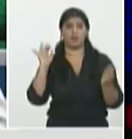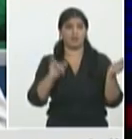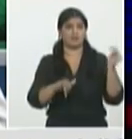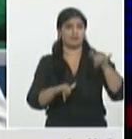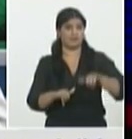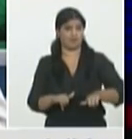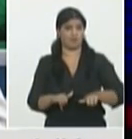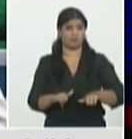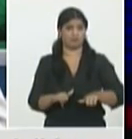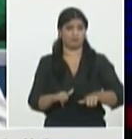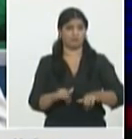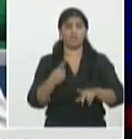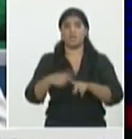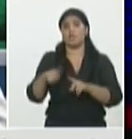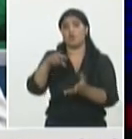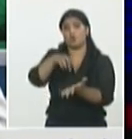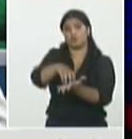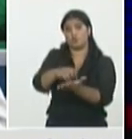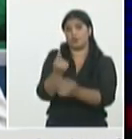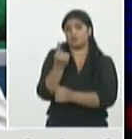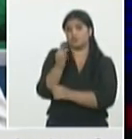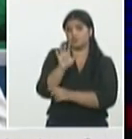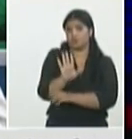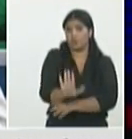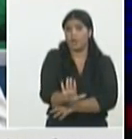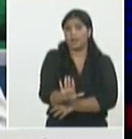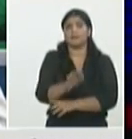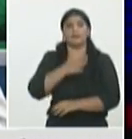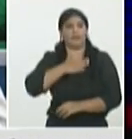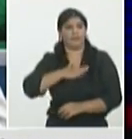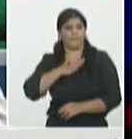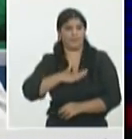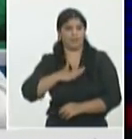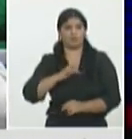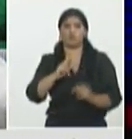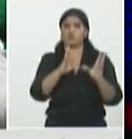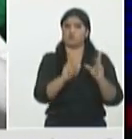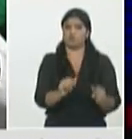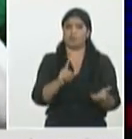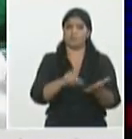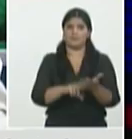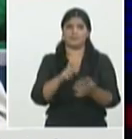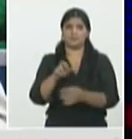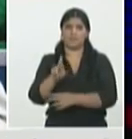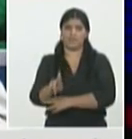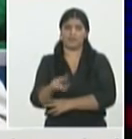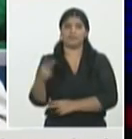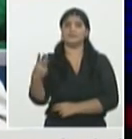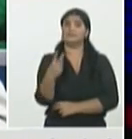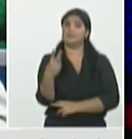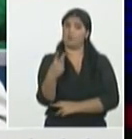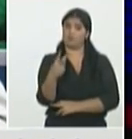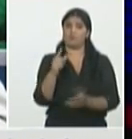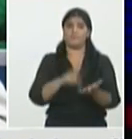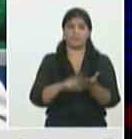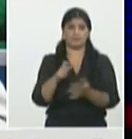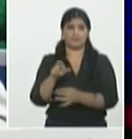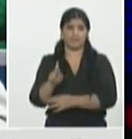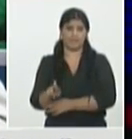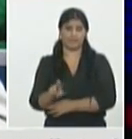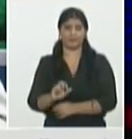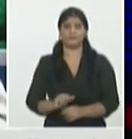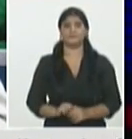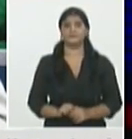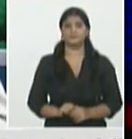impacto sobre esta transmisión todavía no se han alcanzado en cifras a nivel mundial que permita decir de